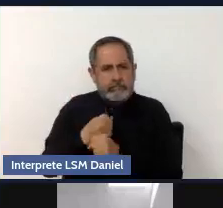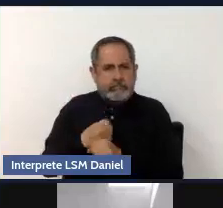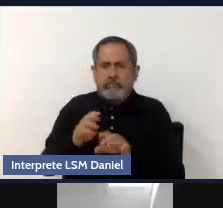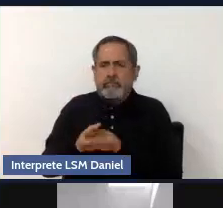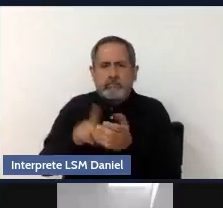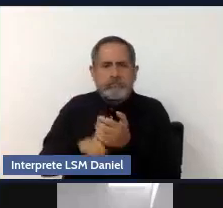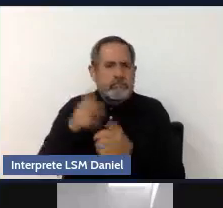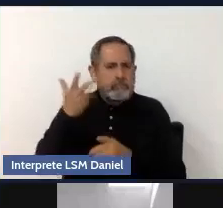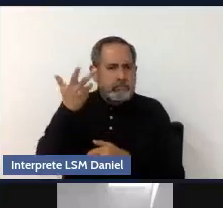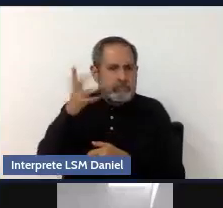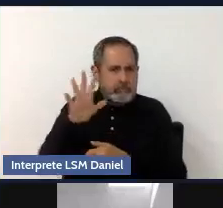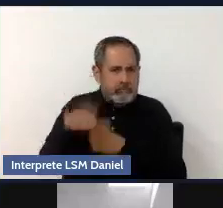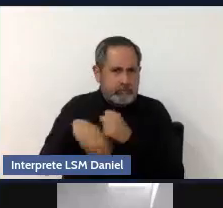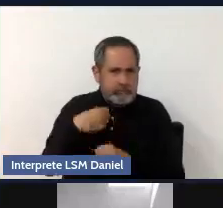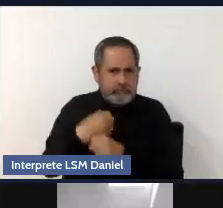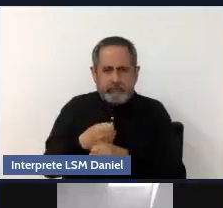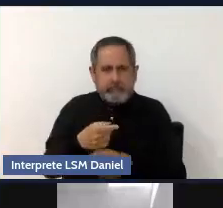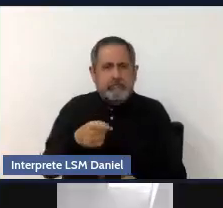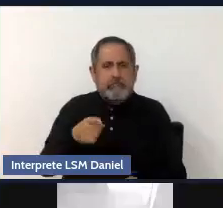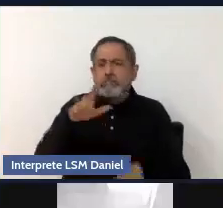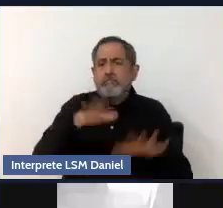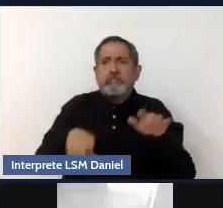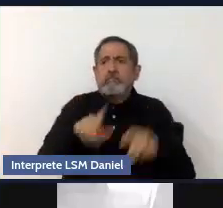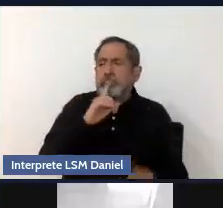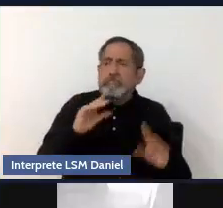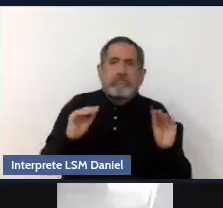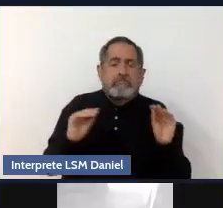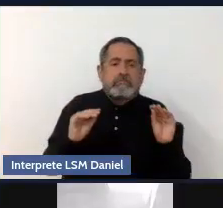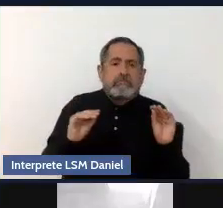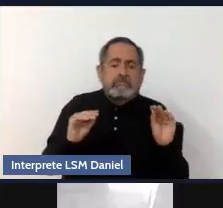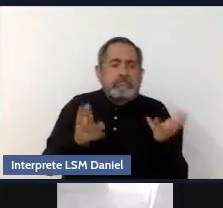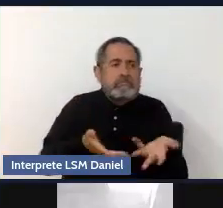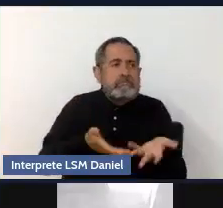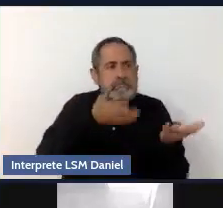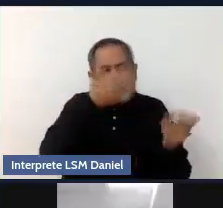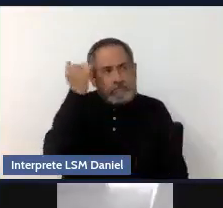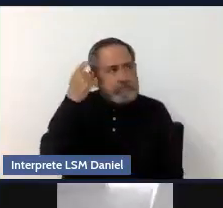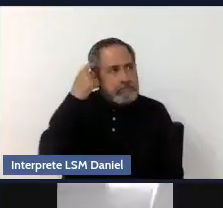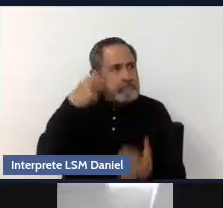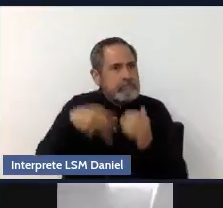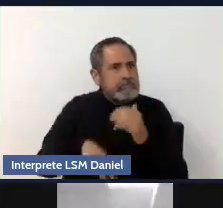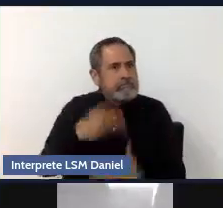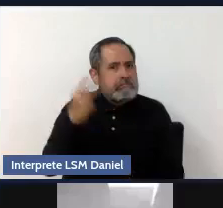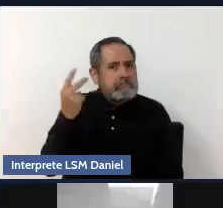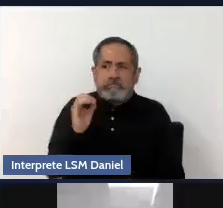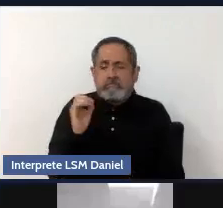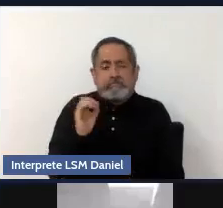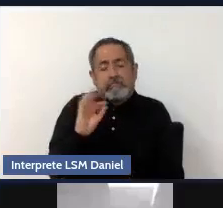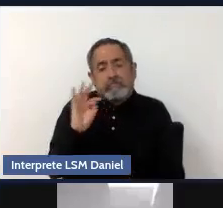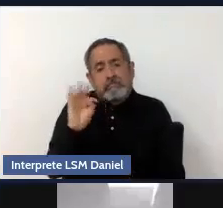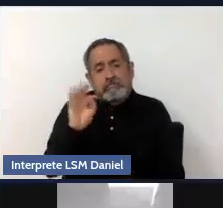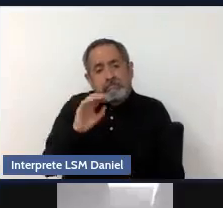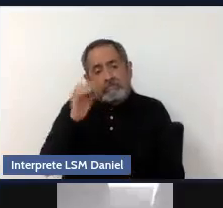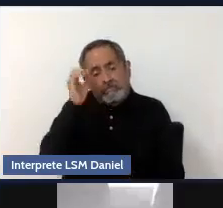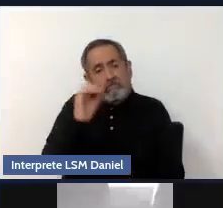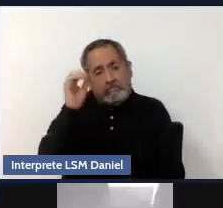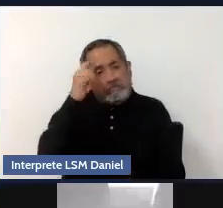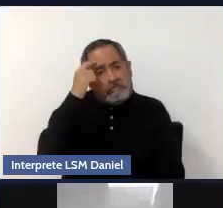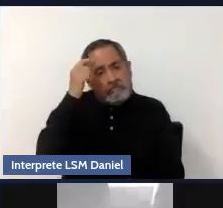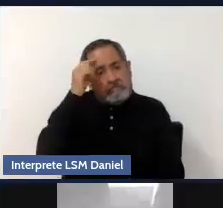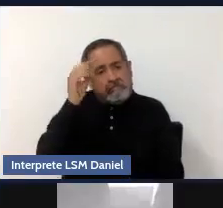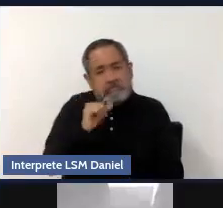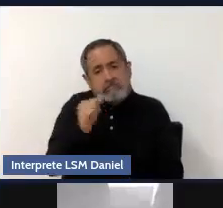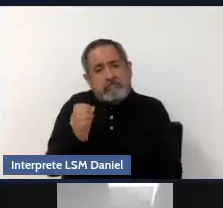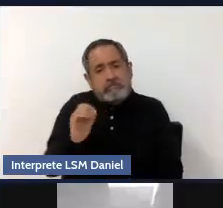años. Y la mayoría se quedaban en blanco porque no se habían detenido a pensarlo. Entonces, cuando no se